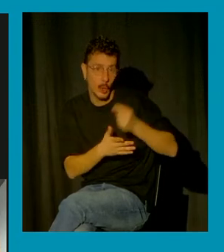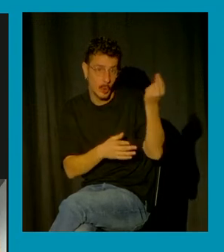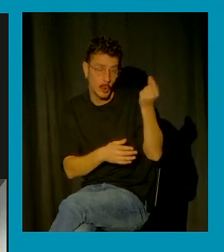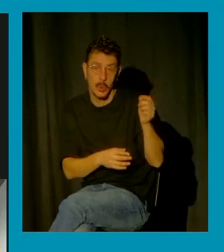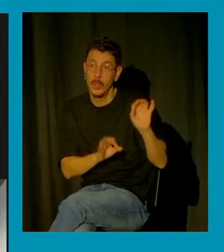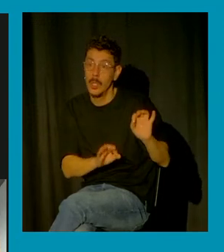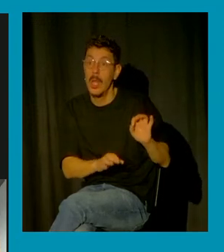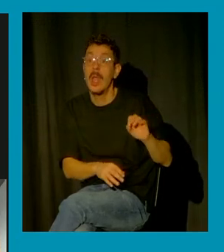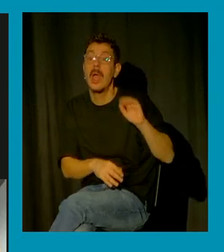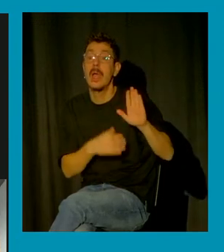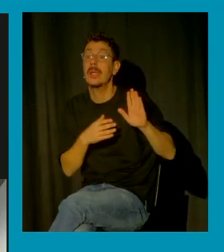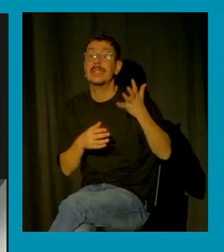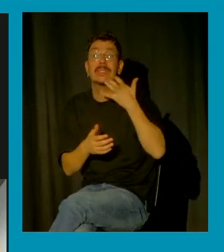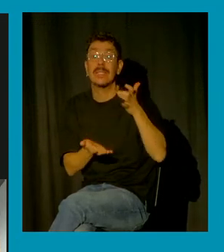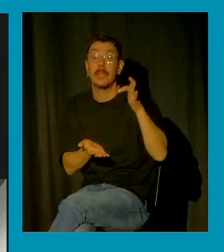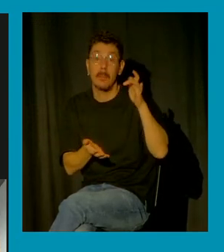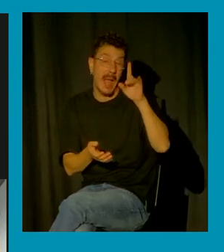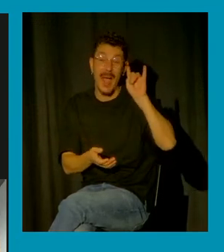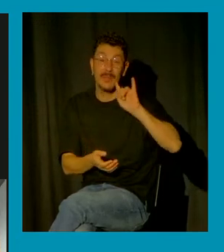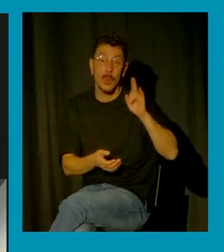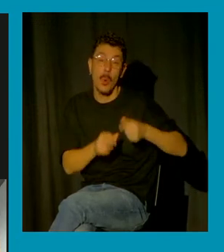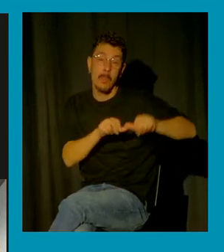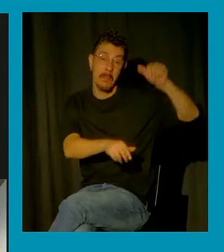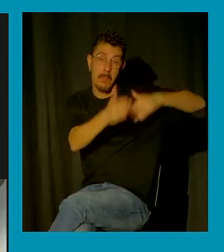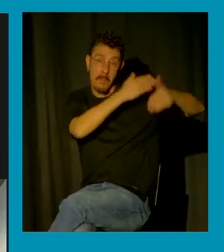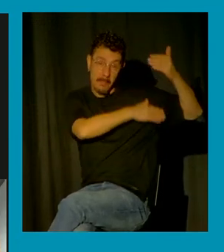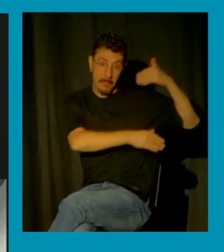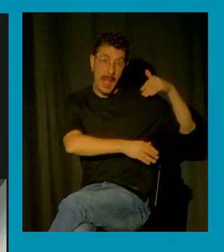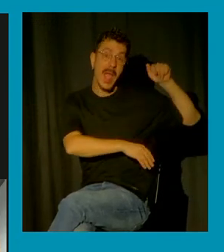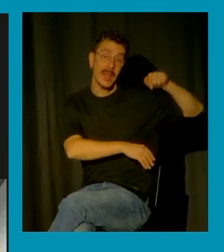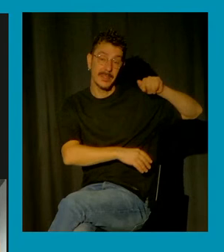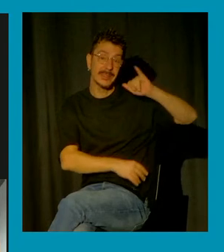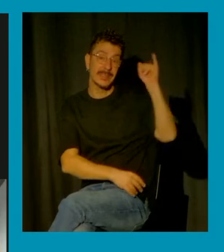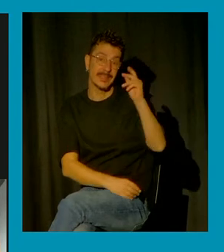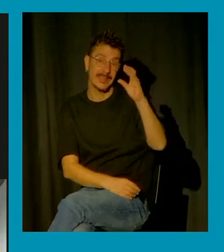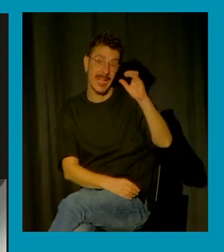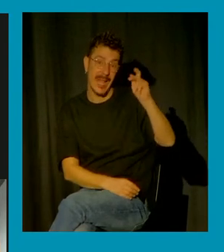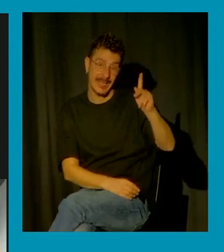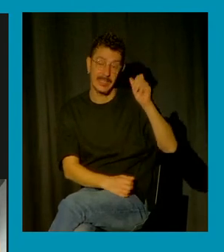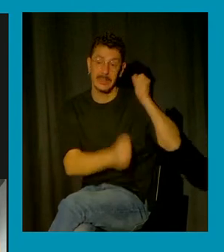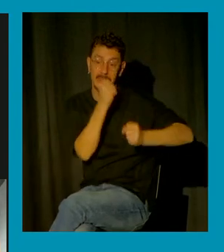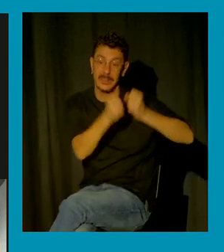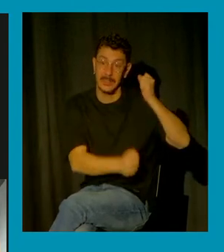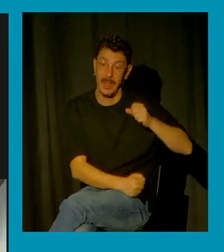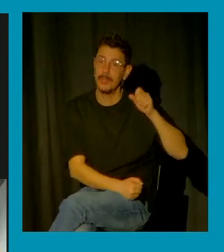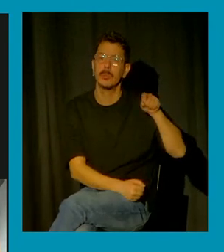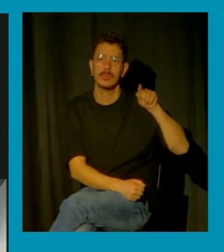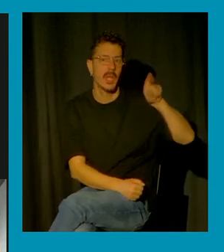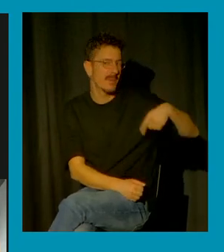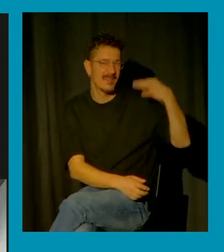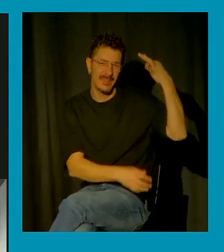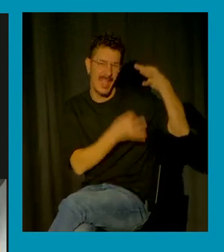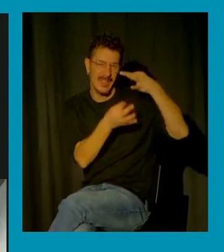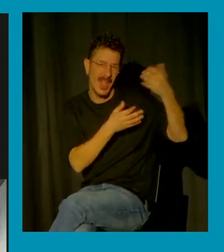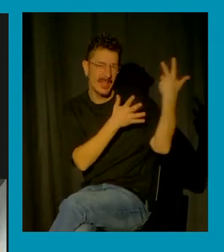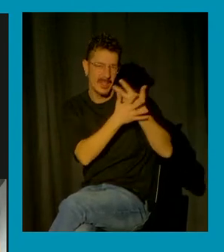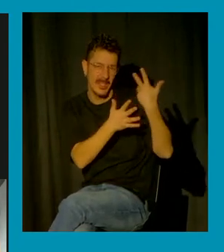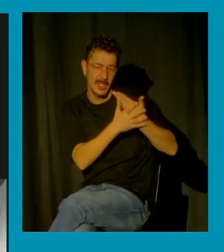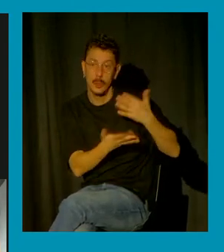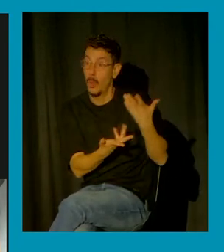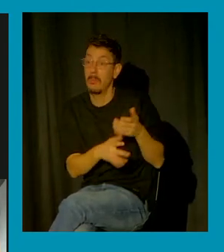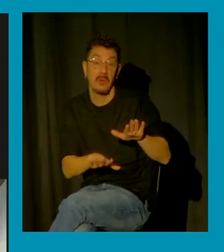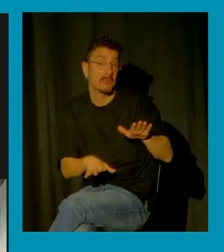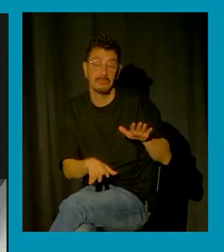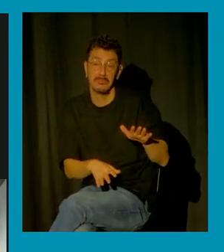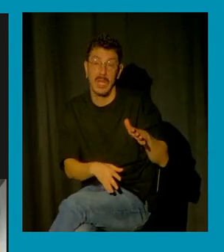nos ocurre exactamente lo mismo pero bueno no nos tenemos que ir tan lejos podemos hablar de la compañera agredida en San Fermín o